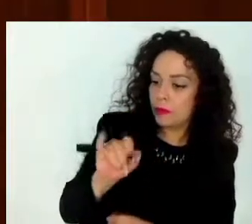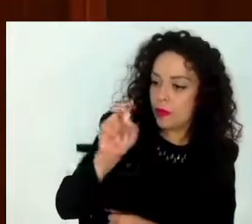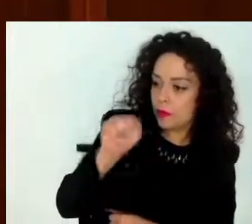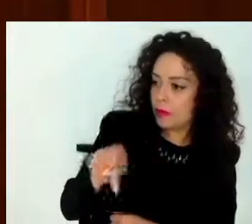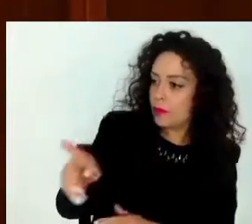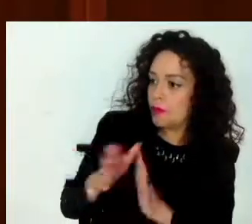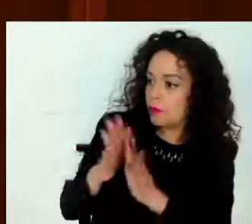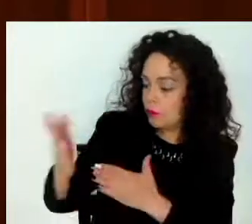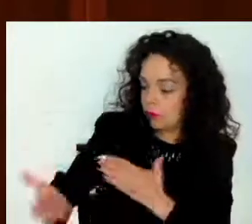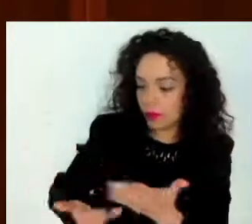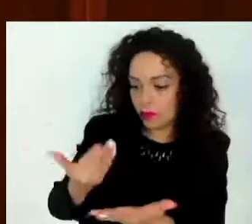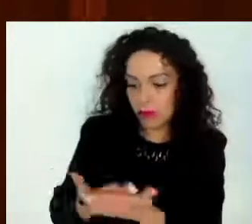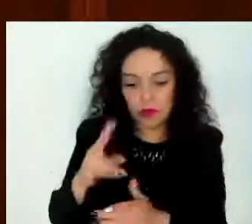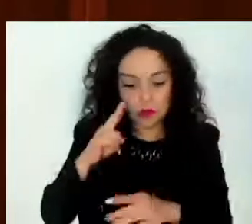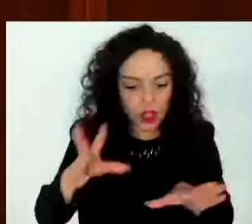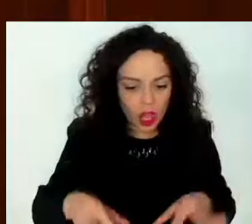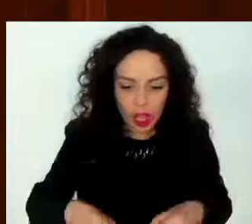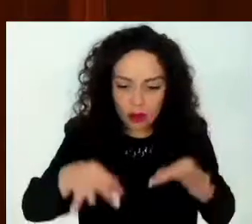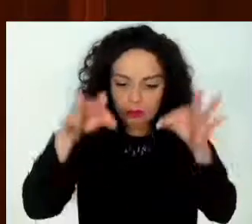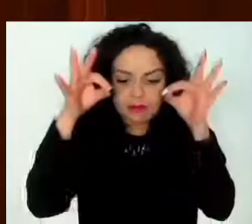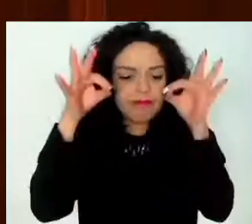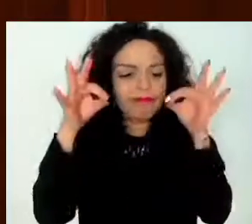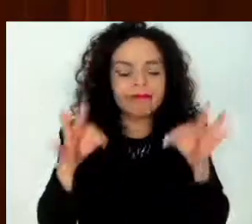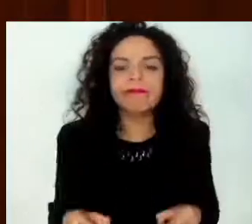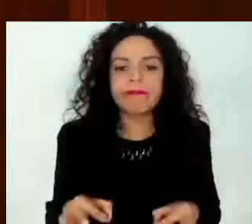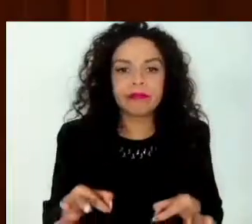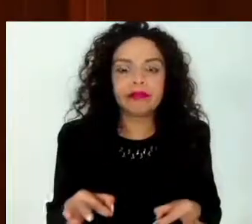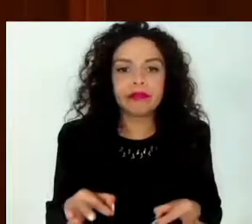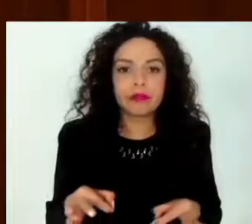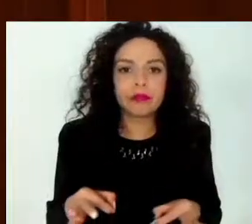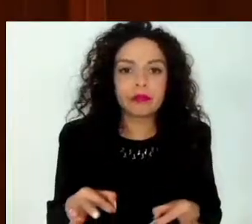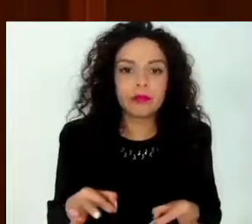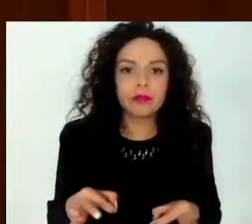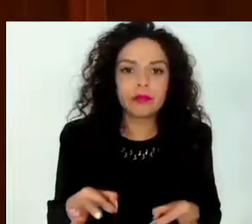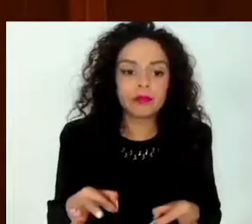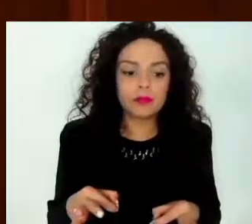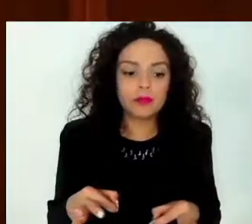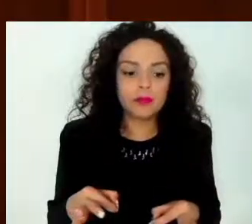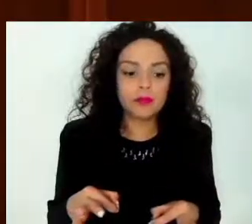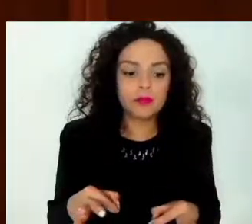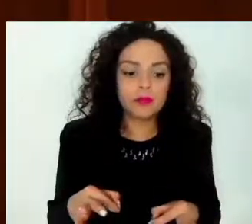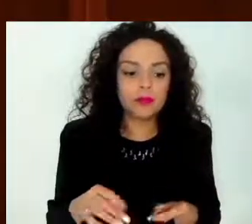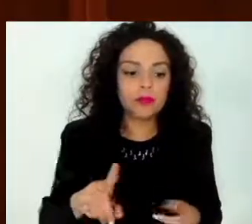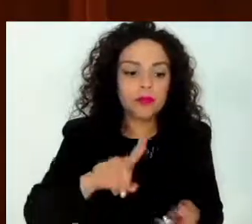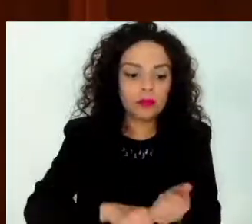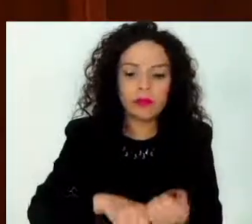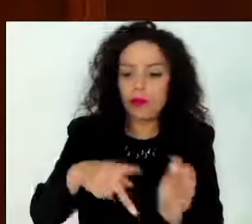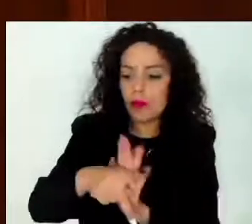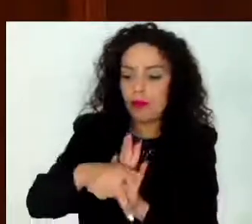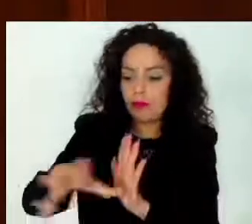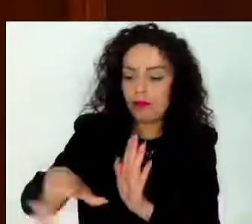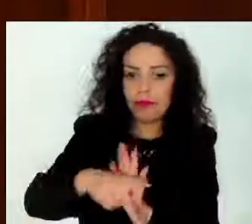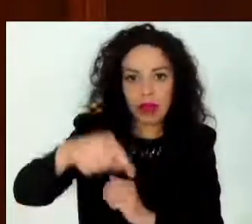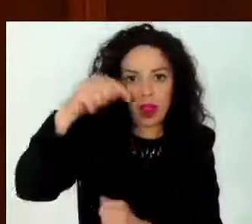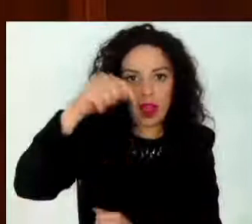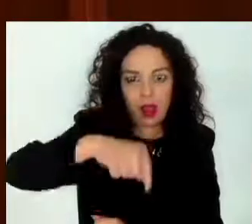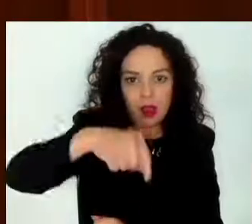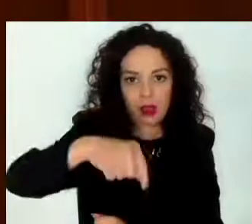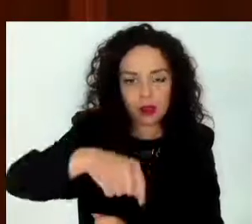integre de manera íntegra en el presente diario, en la Gaceta Parlamentaria, en el